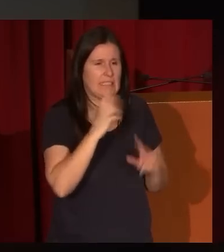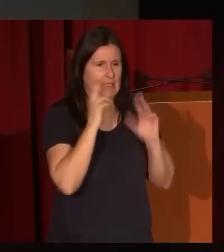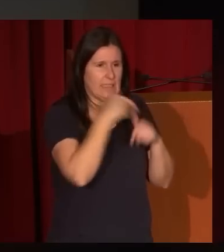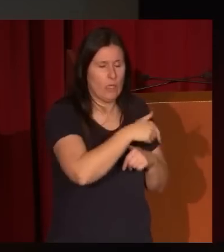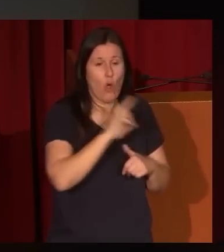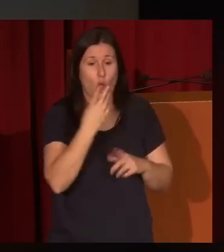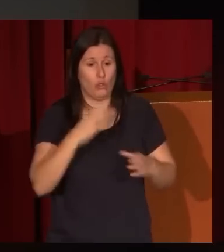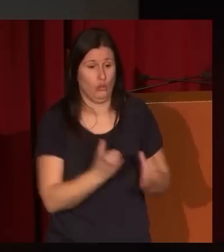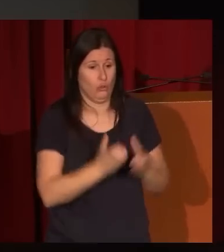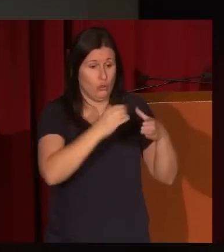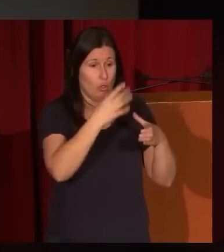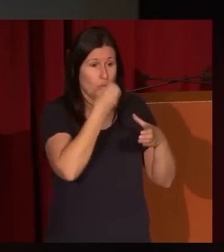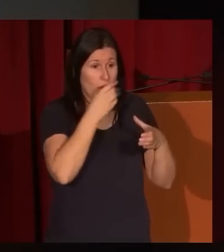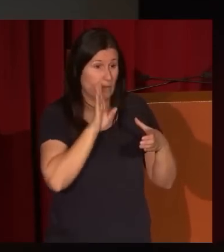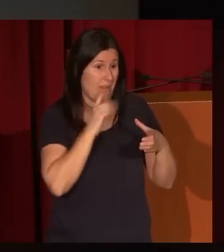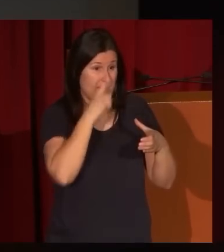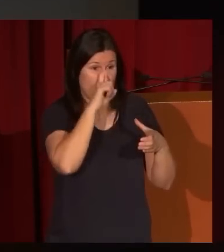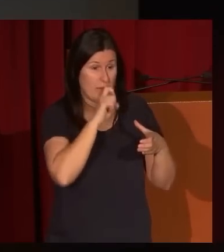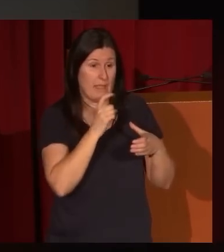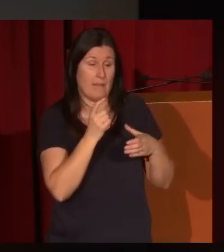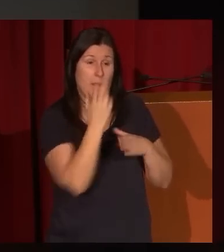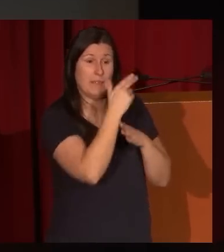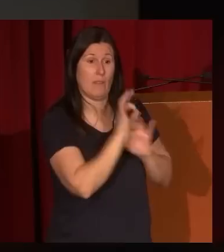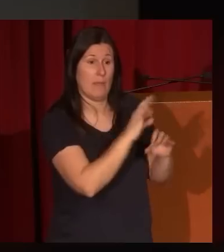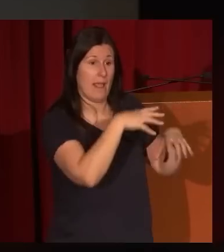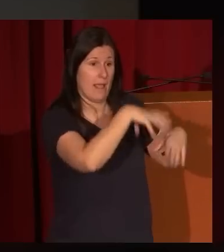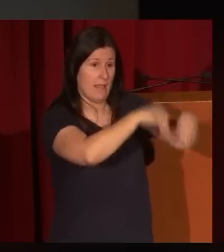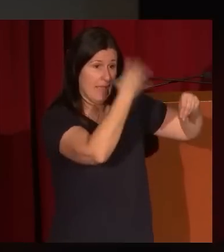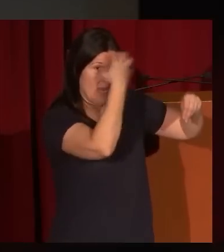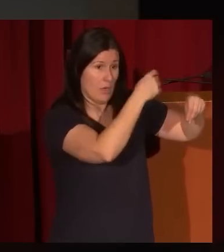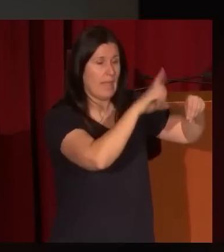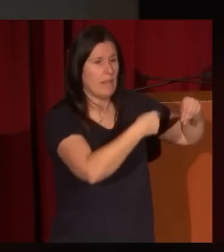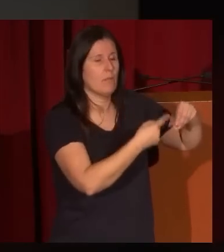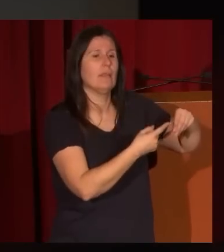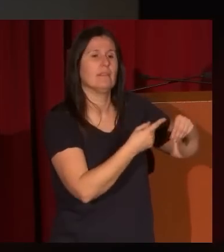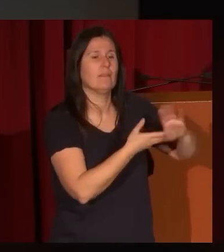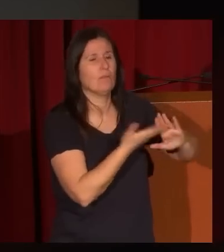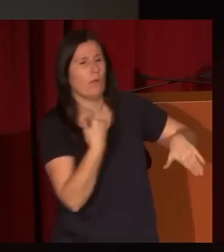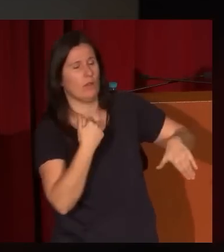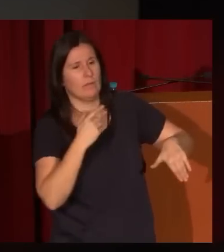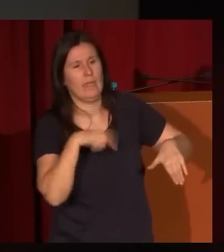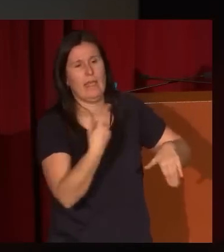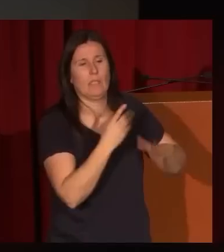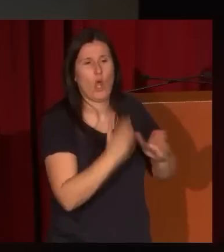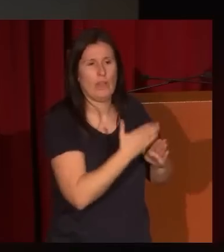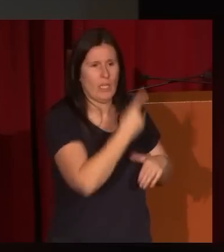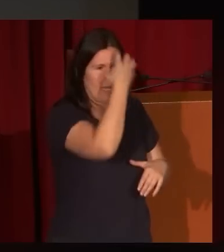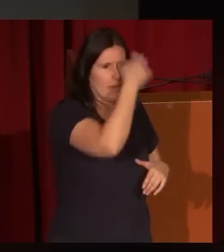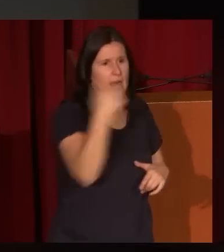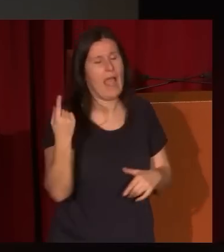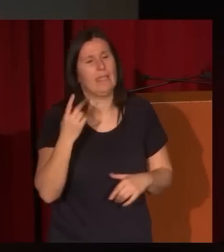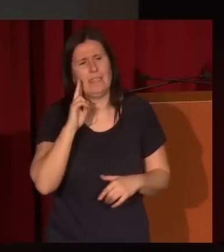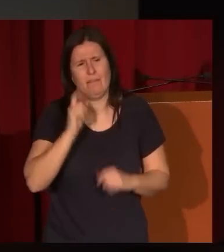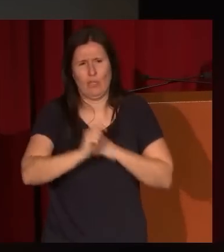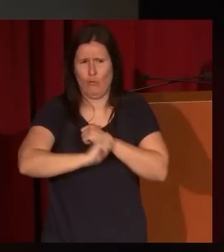dos floreros que recuerdan que veíamos que había pintado para la corona y que luego salieron de las colecciones reales. Pero es que también aquí se le ve el truco de